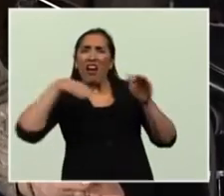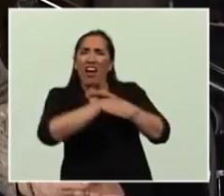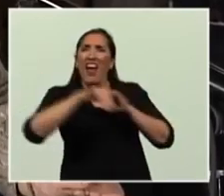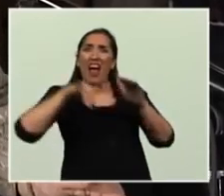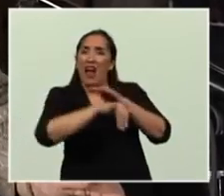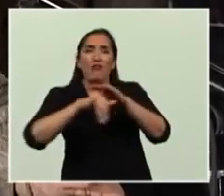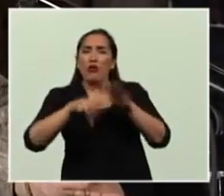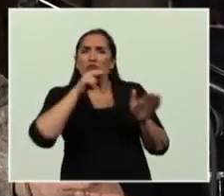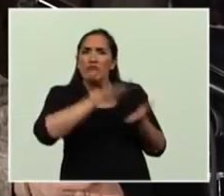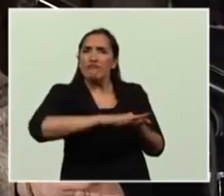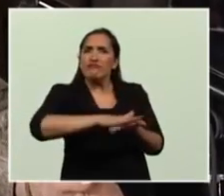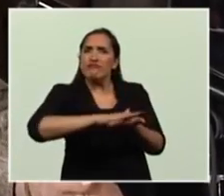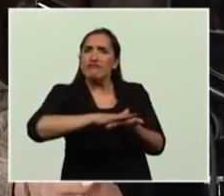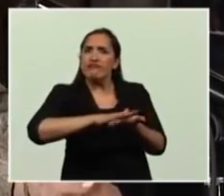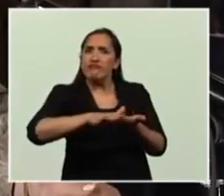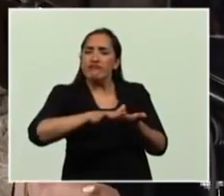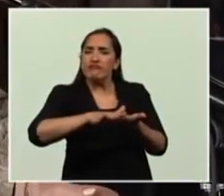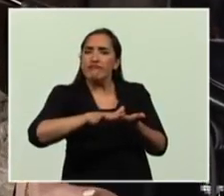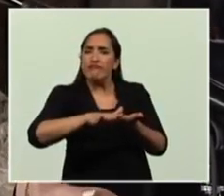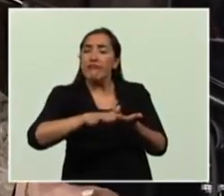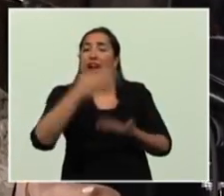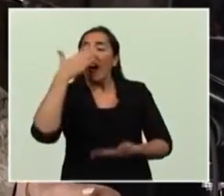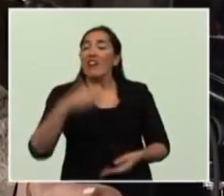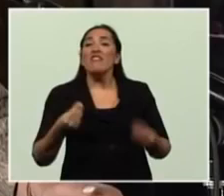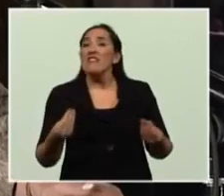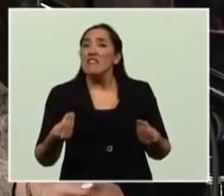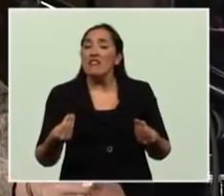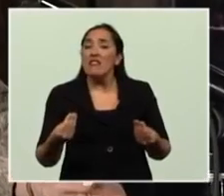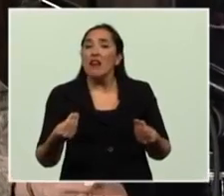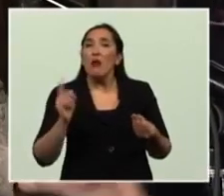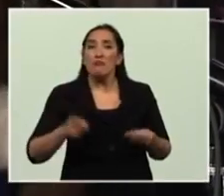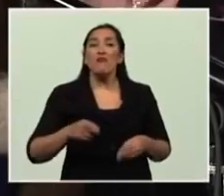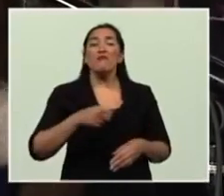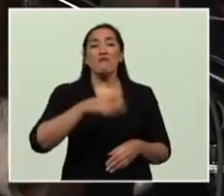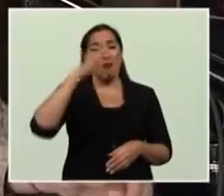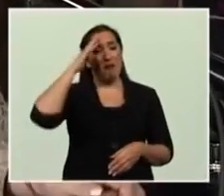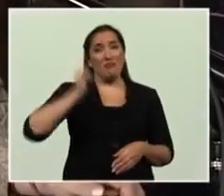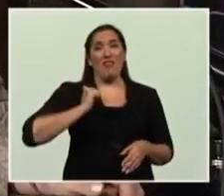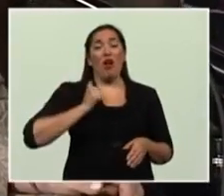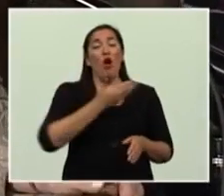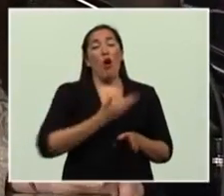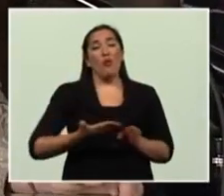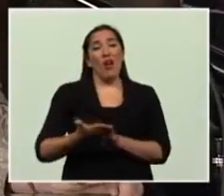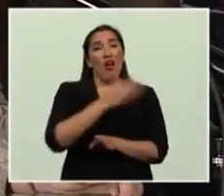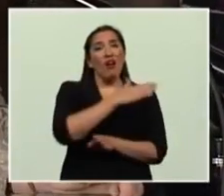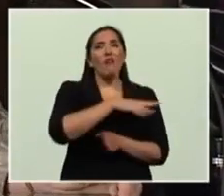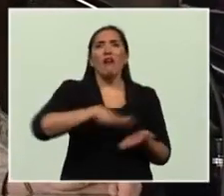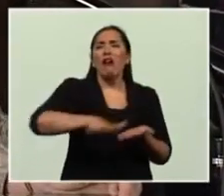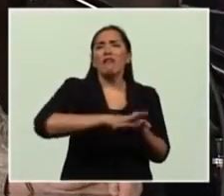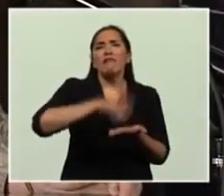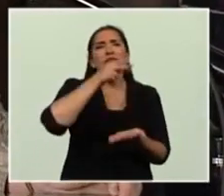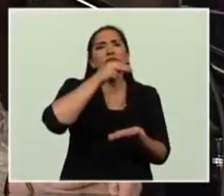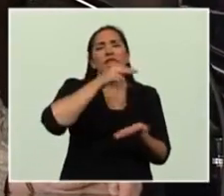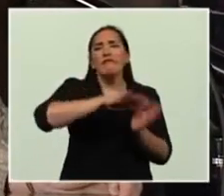Obligaron a la Argentina a desmontar esa base militar durante los anteriores gobiernos y todavía